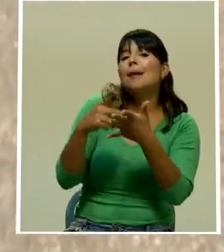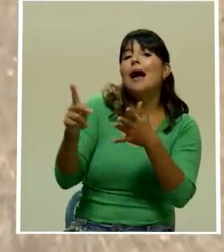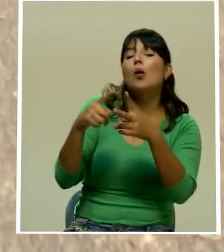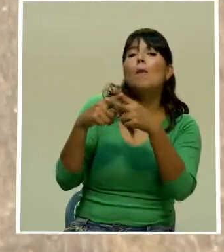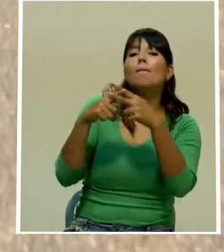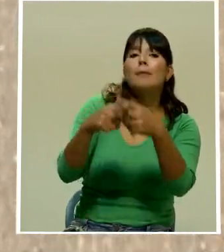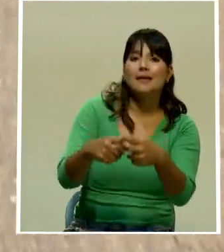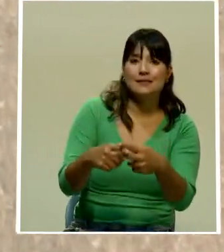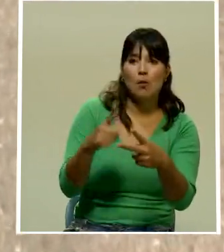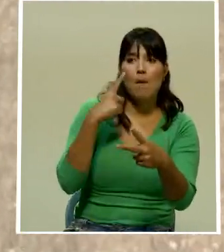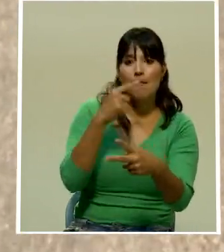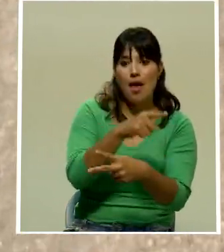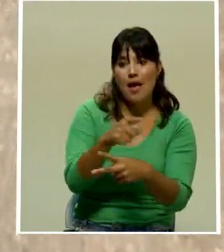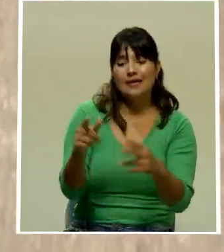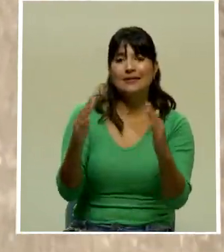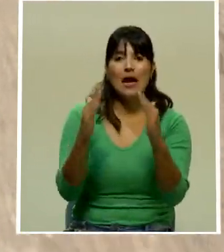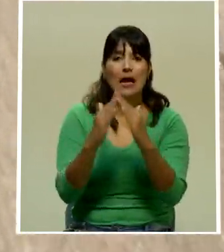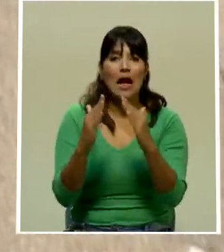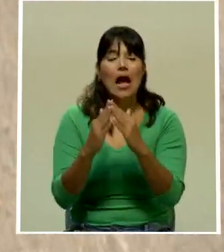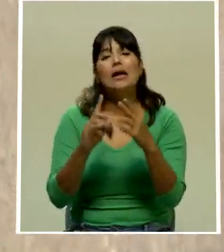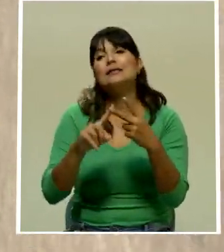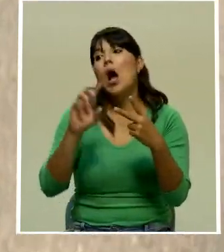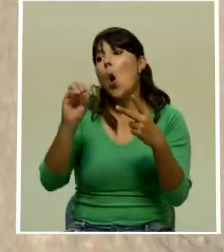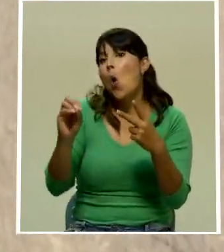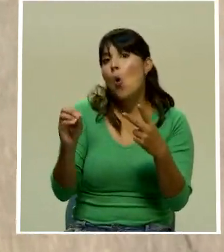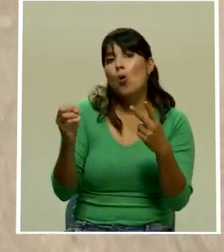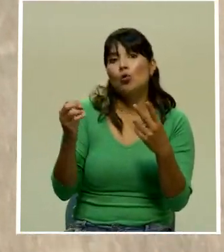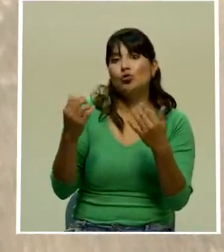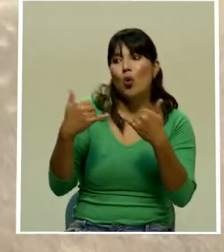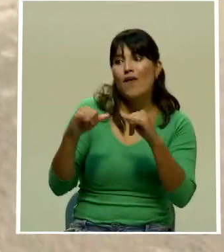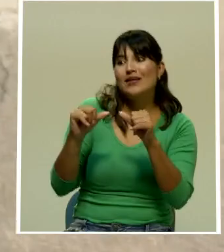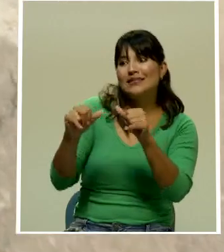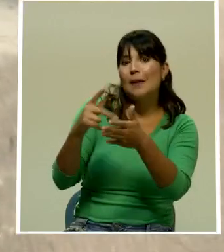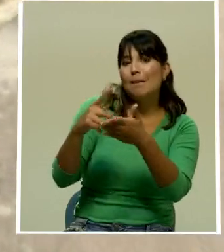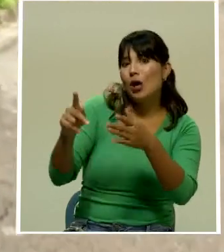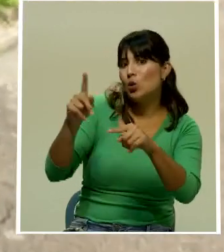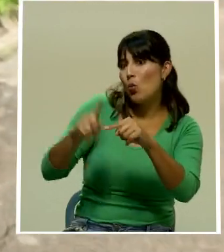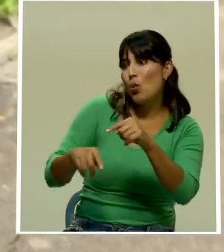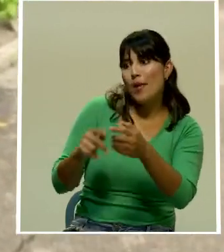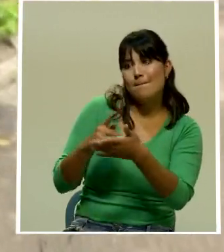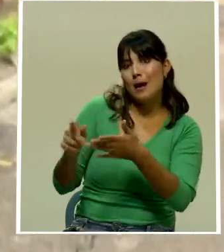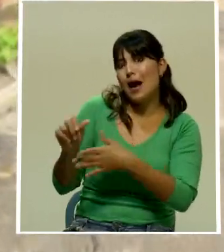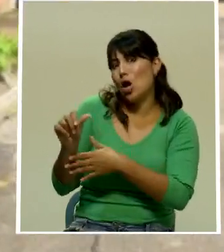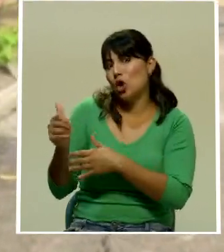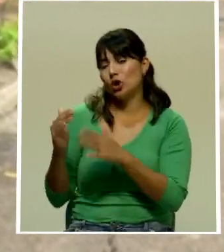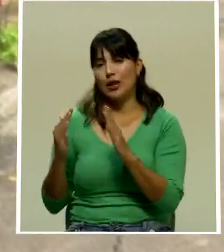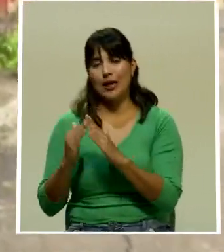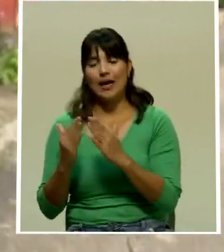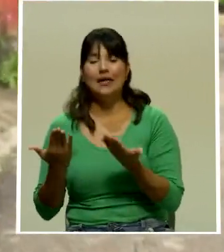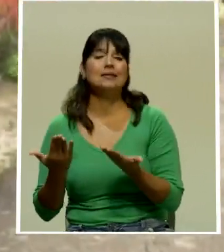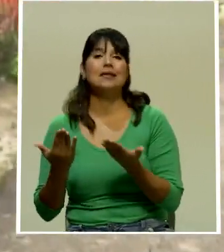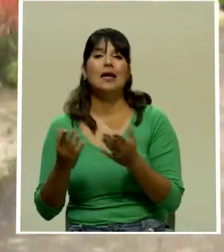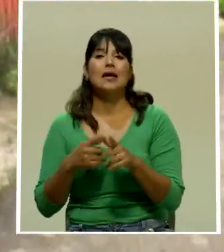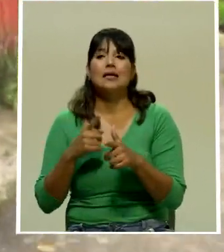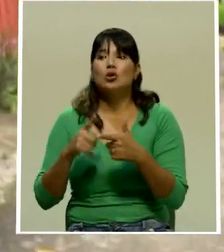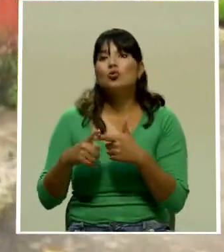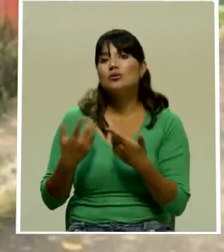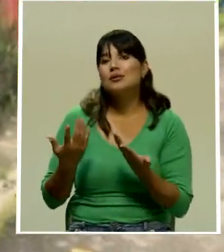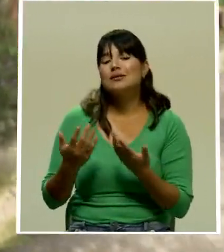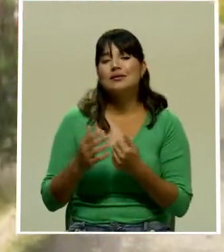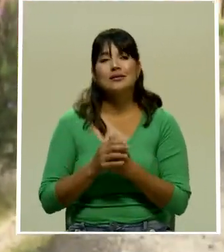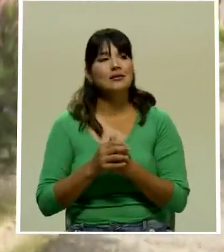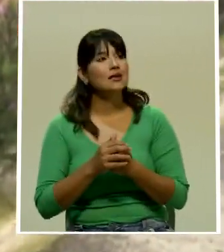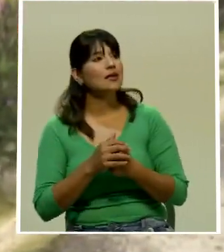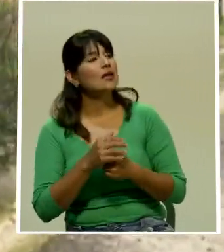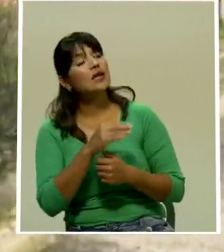también a la hora de la reubicación ¿qué respuesta han recibido de estas condiciones que ustedes han pedido? ¿hay luz verde?